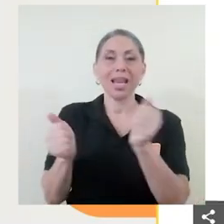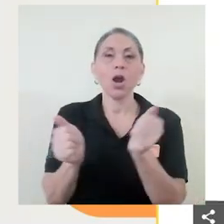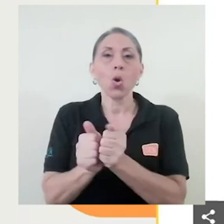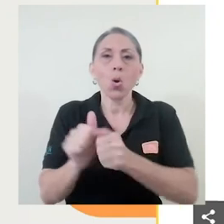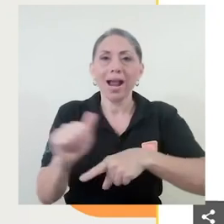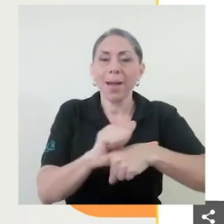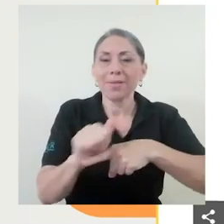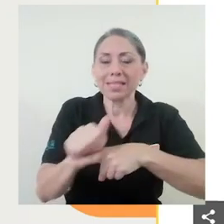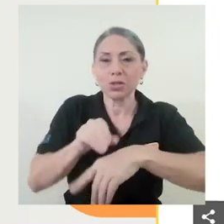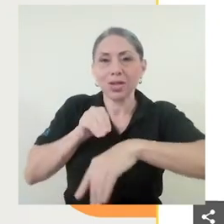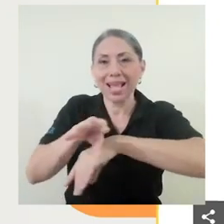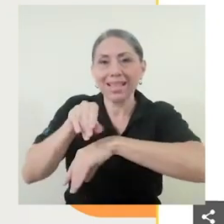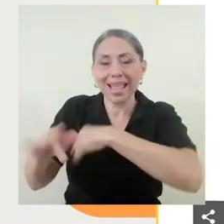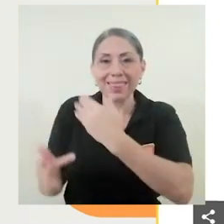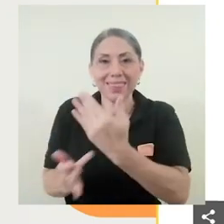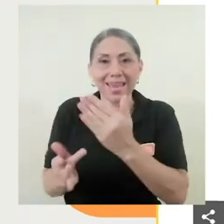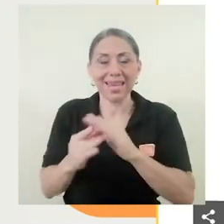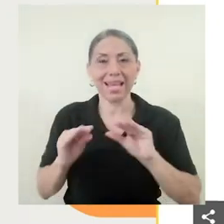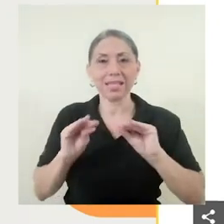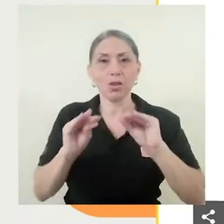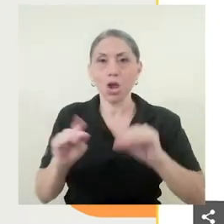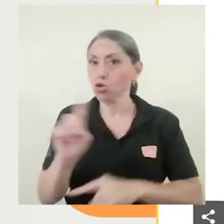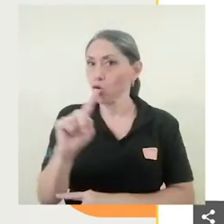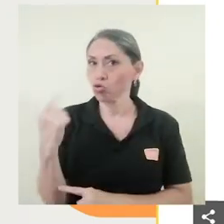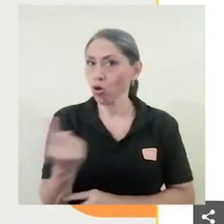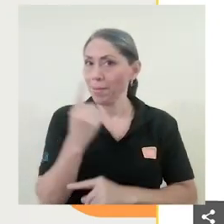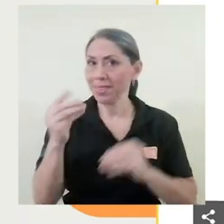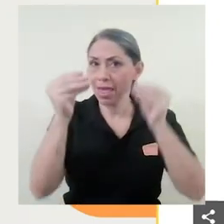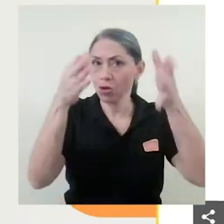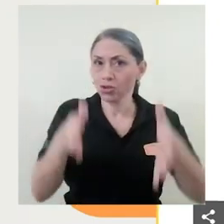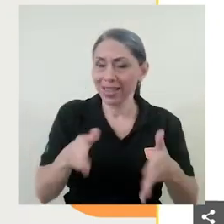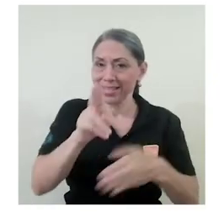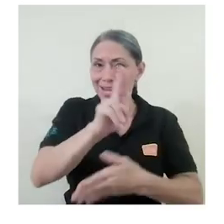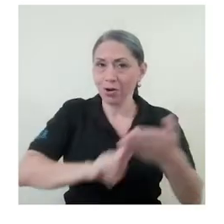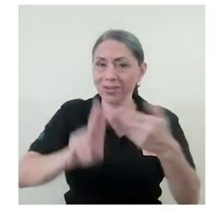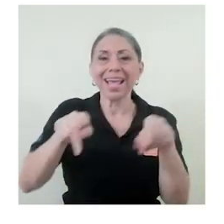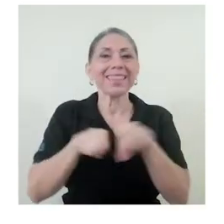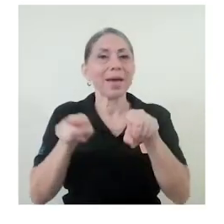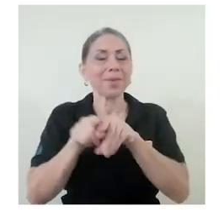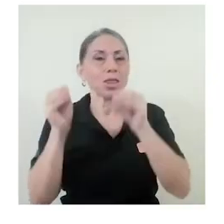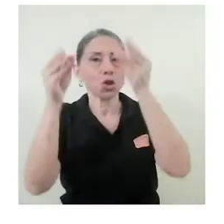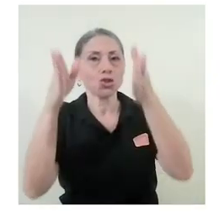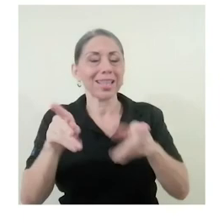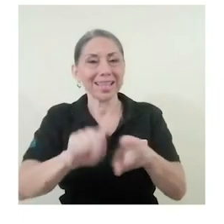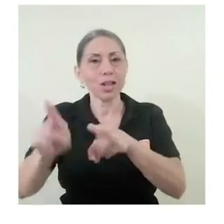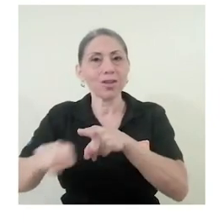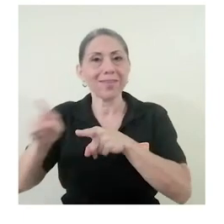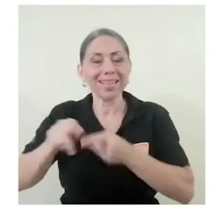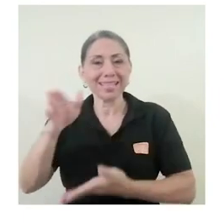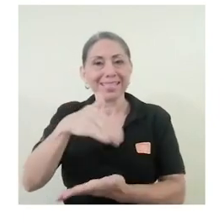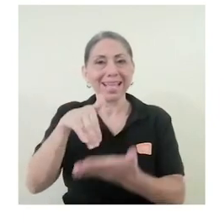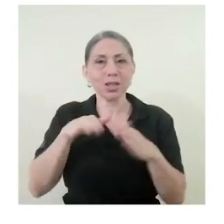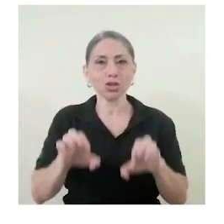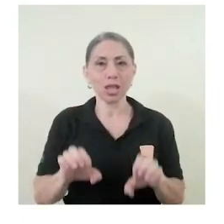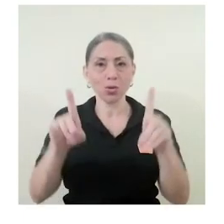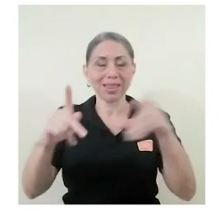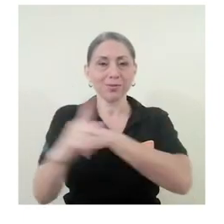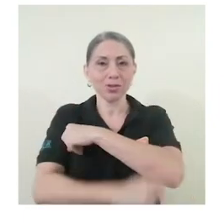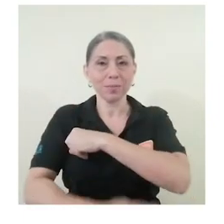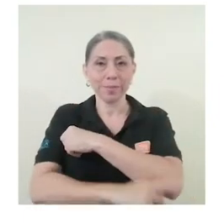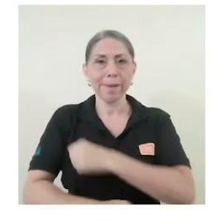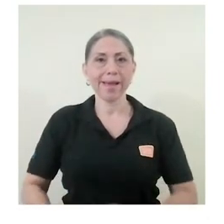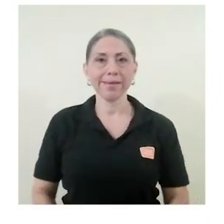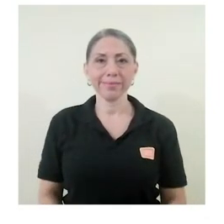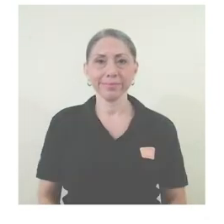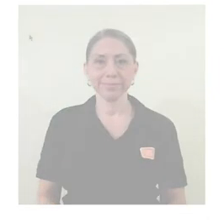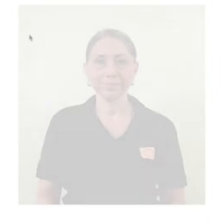asesorías y técnicas didácticas no solo a los docentes de la universidad, sino a los docentes de los diferentes centros educativos del